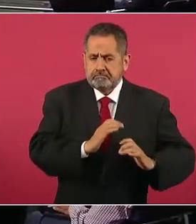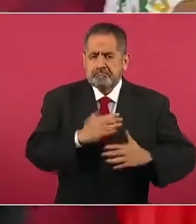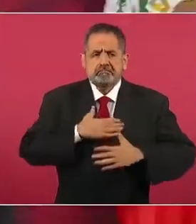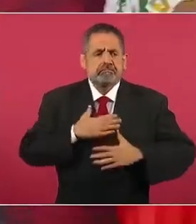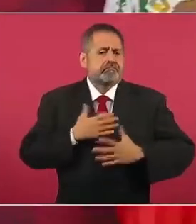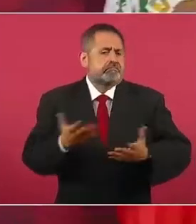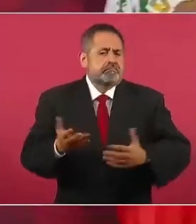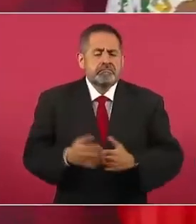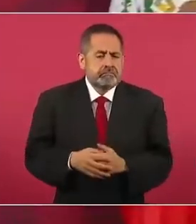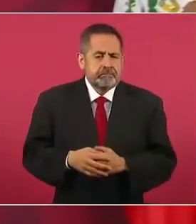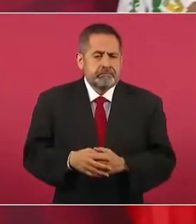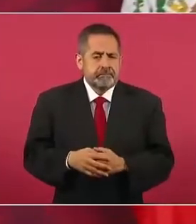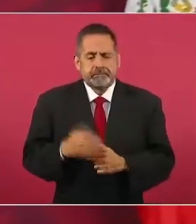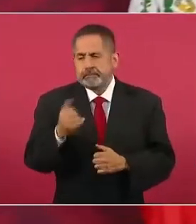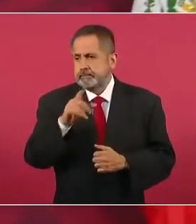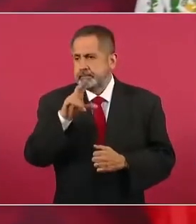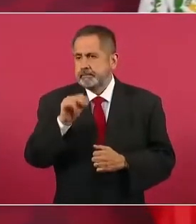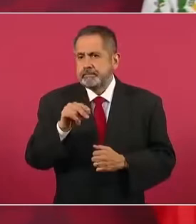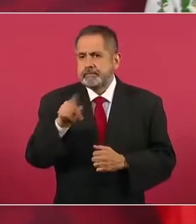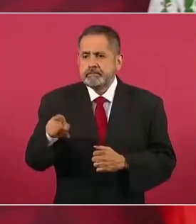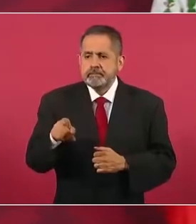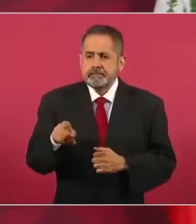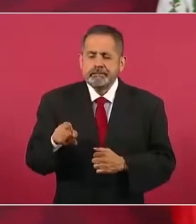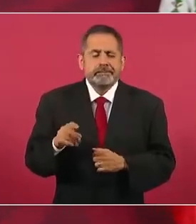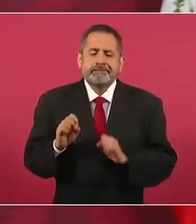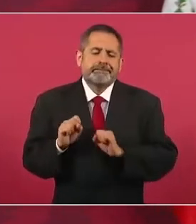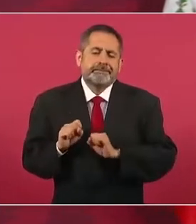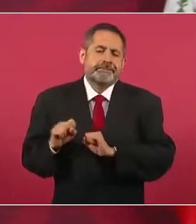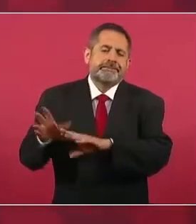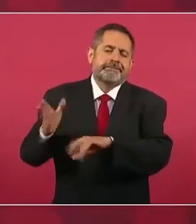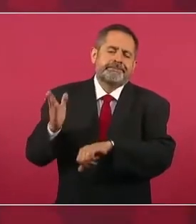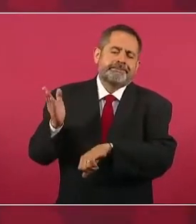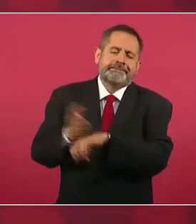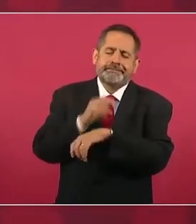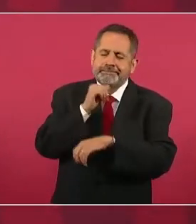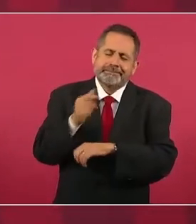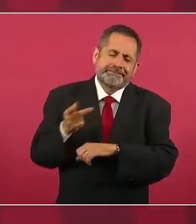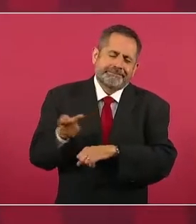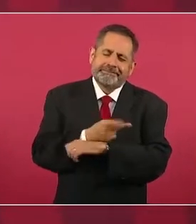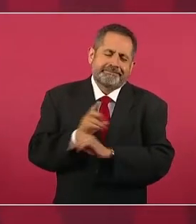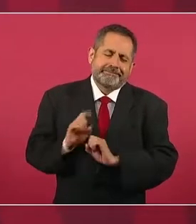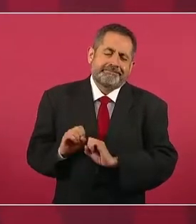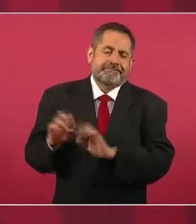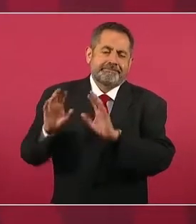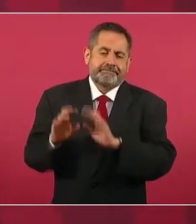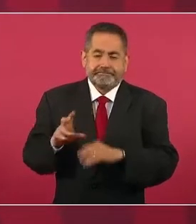y no va a haber impunidad para nadie,